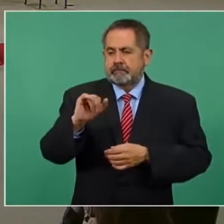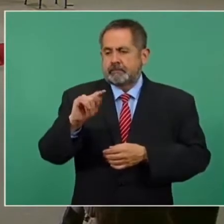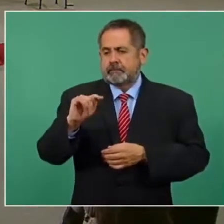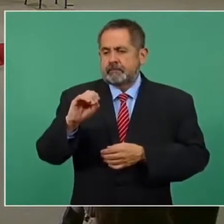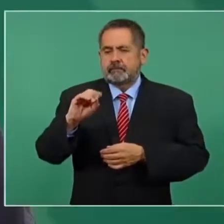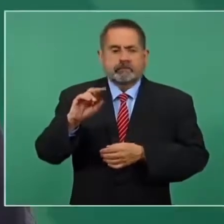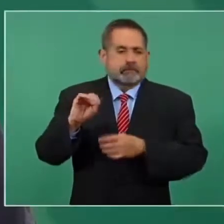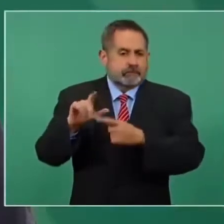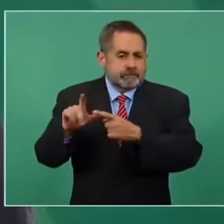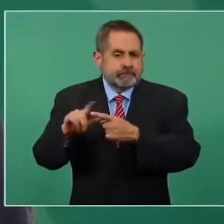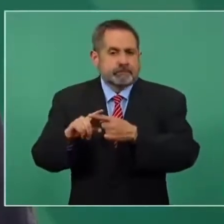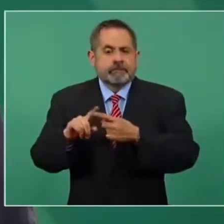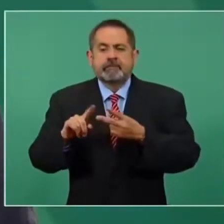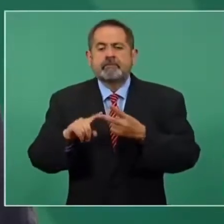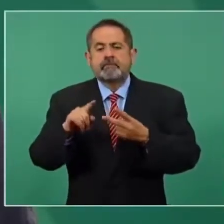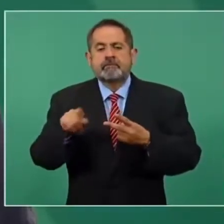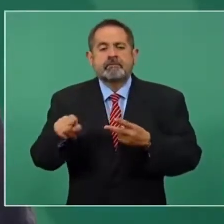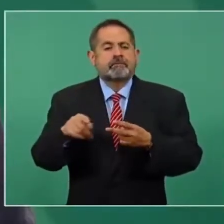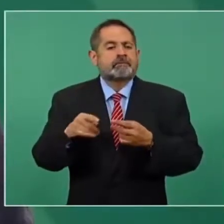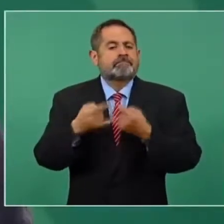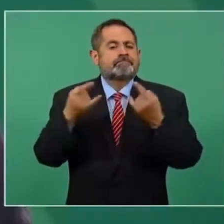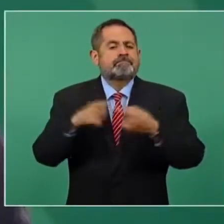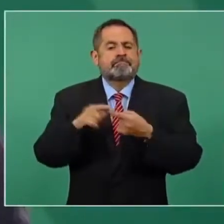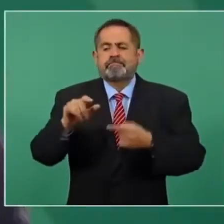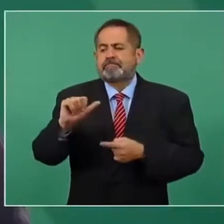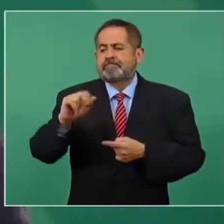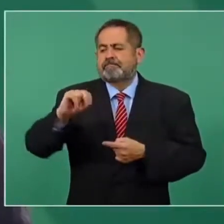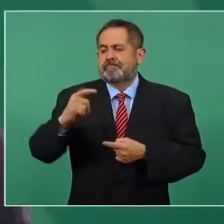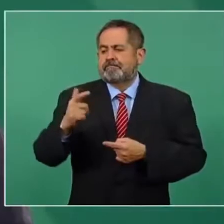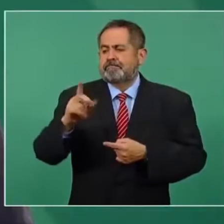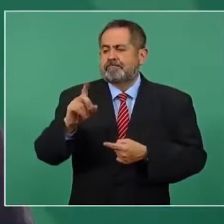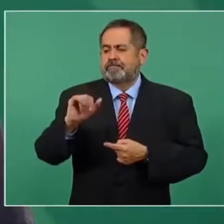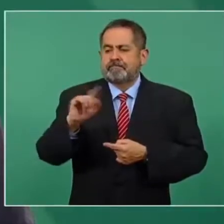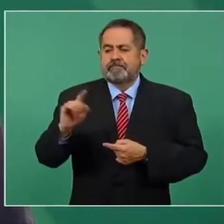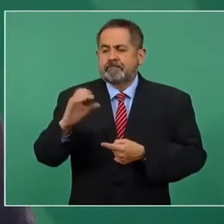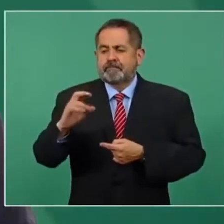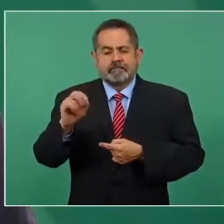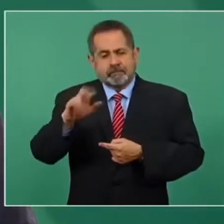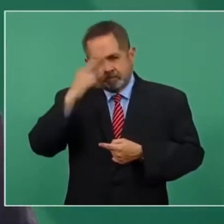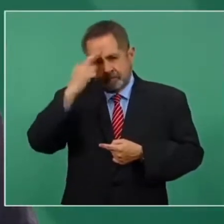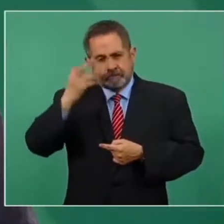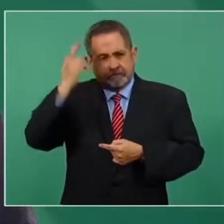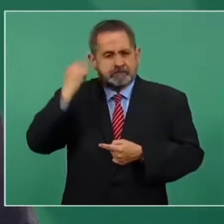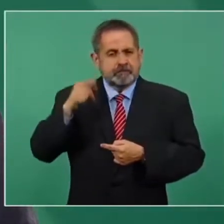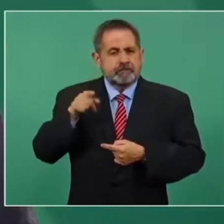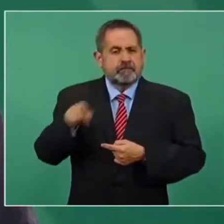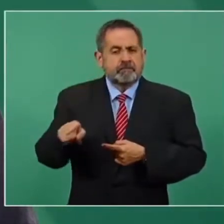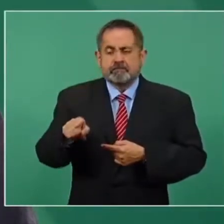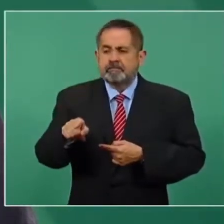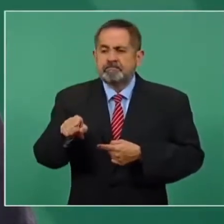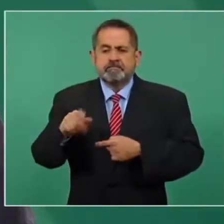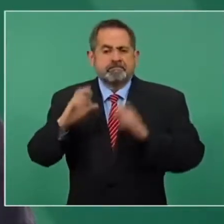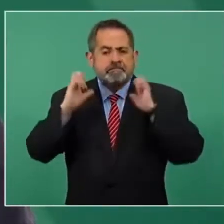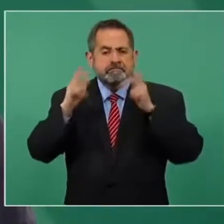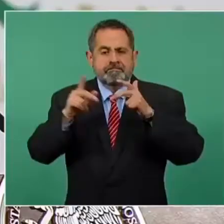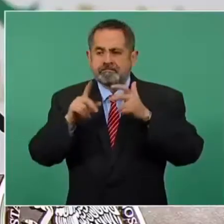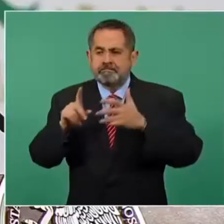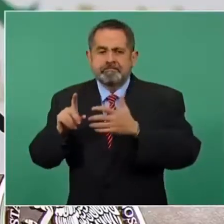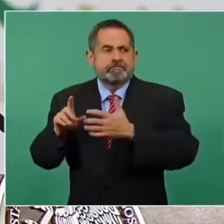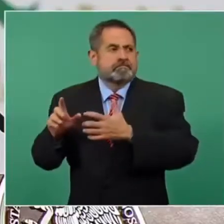de Ángel Díaz Cruz, quien fue durante el levantamiento que se registró en el estado de Chiapas en